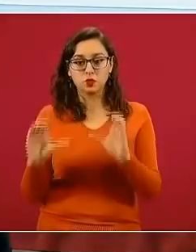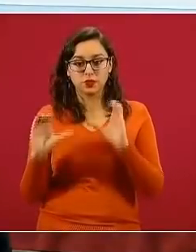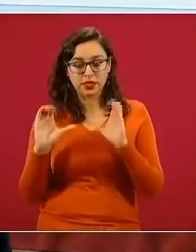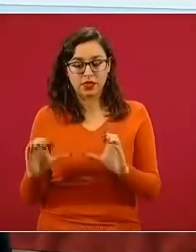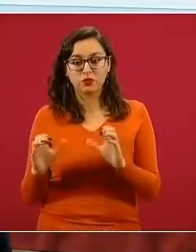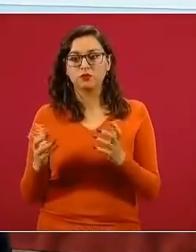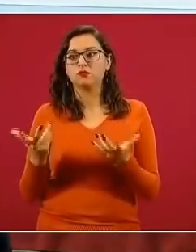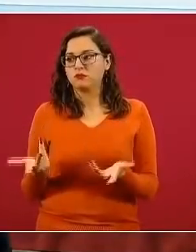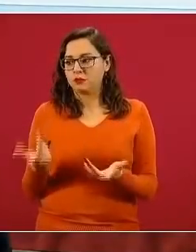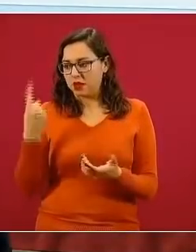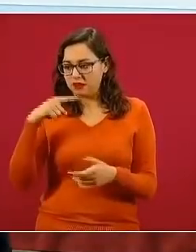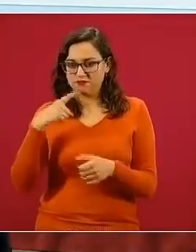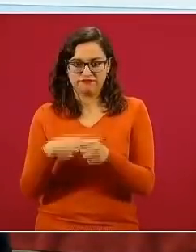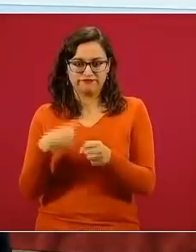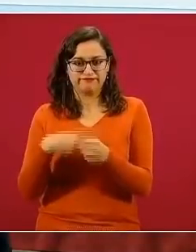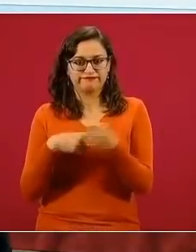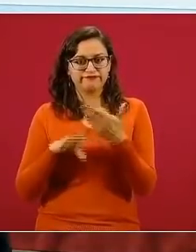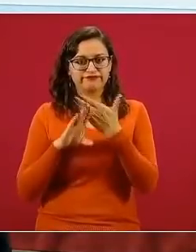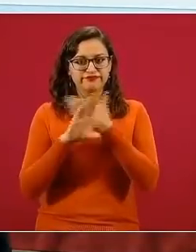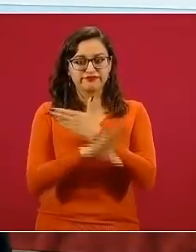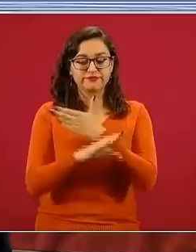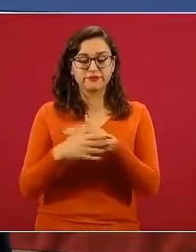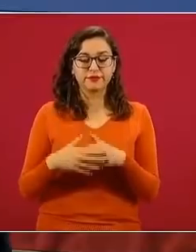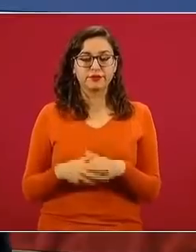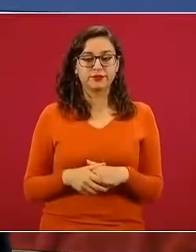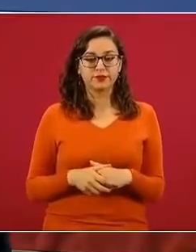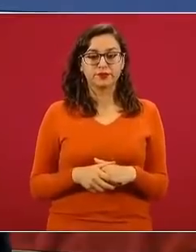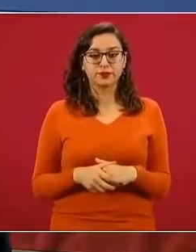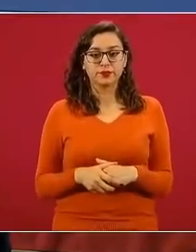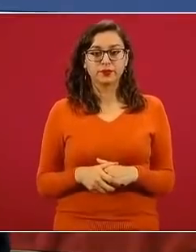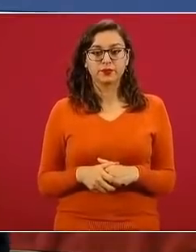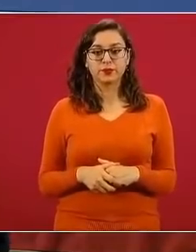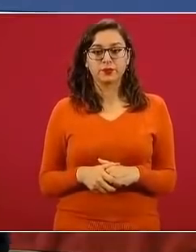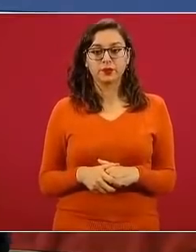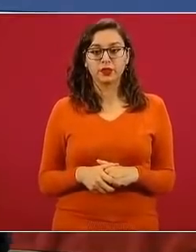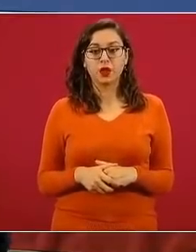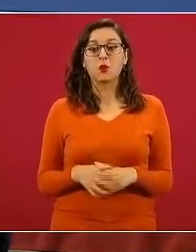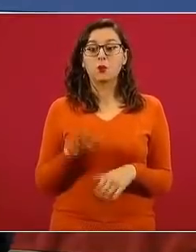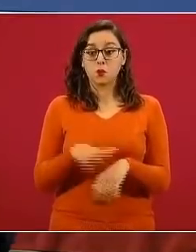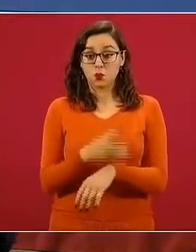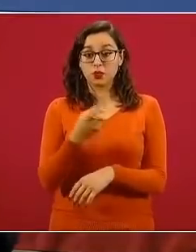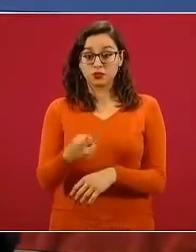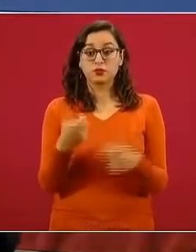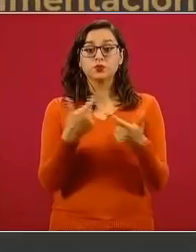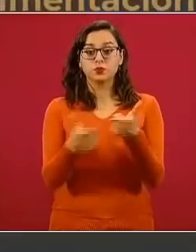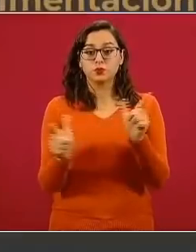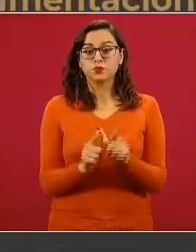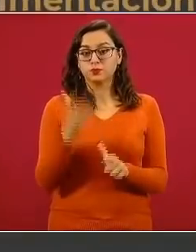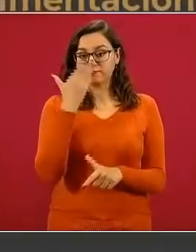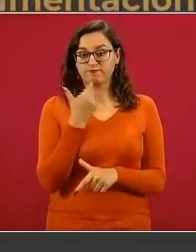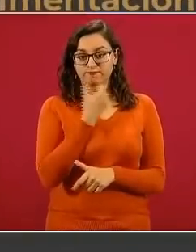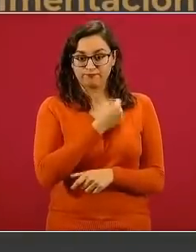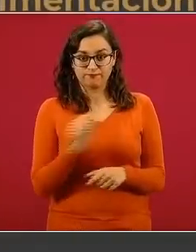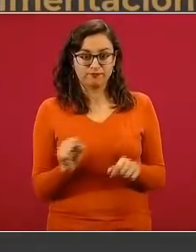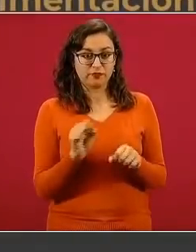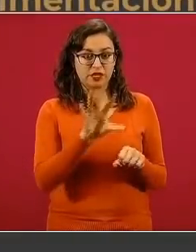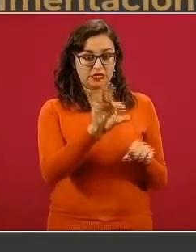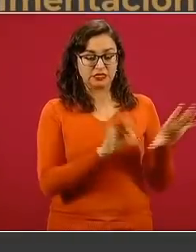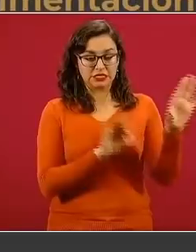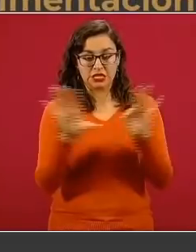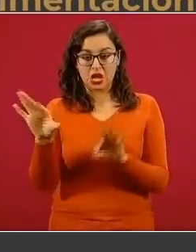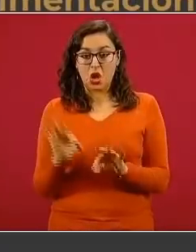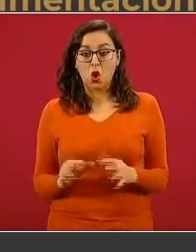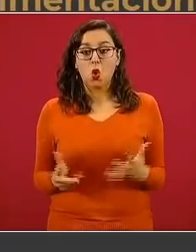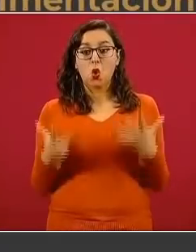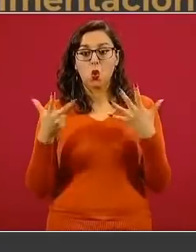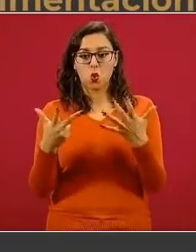esta enfermedad. La siguiente, por favor. Para ello se conformó un grupo de expertos, pues de más de ocho instituciones, más